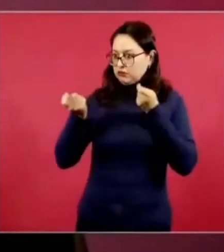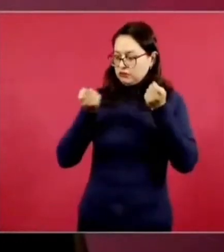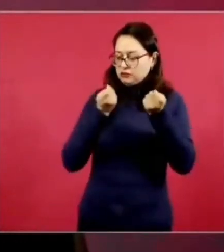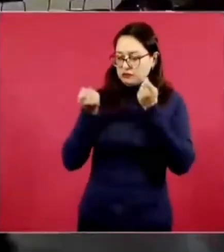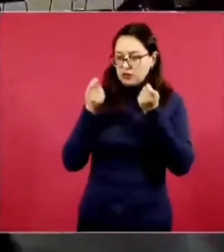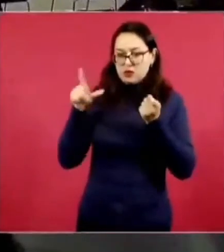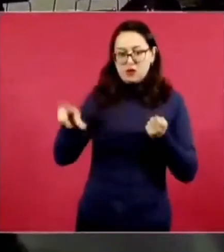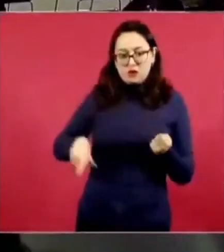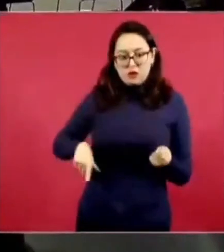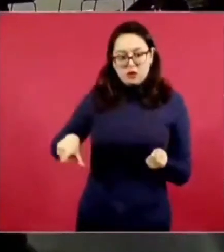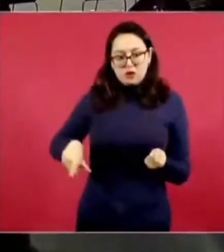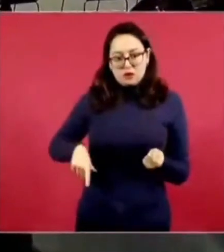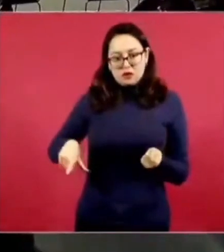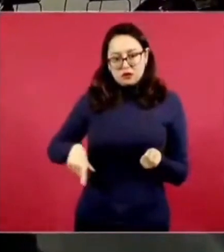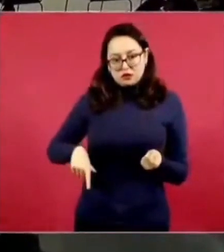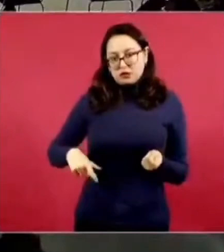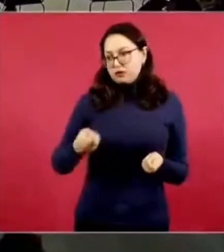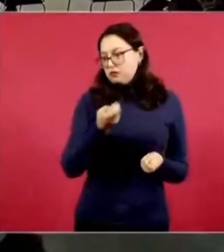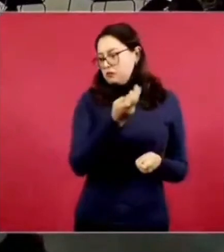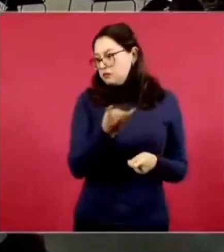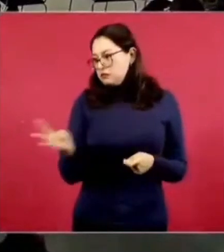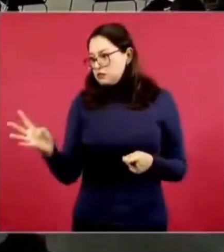con un pueblo tan bueno